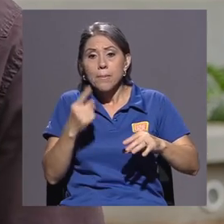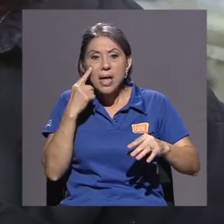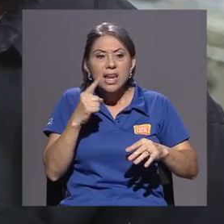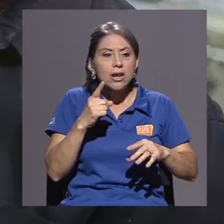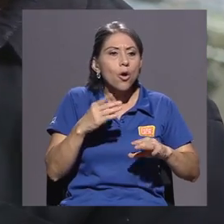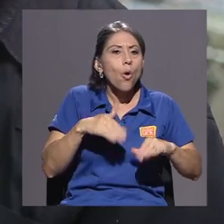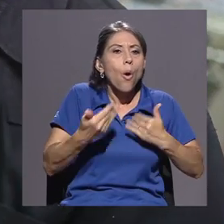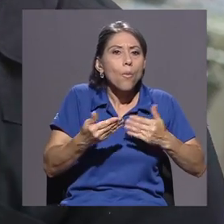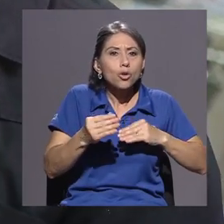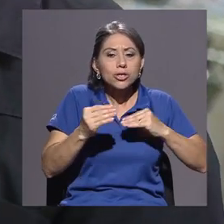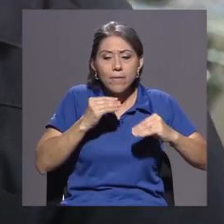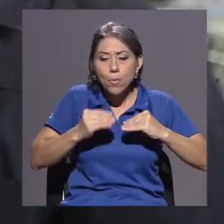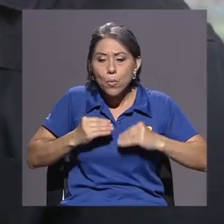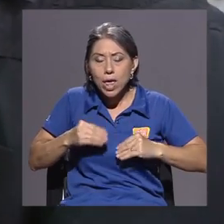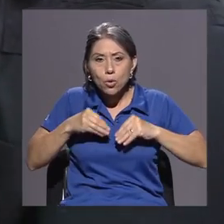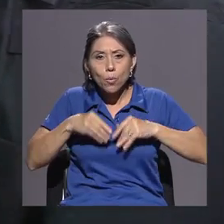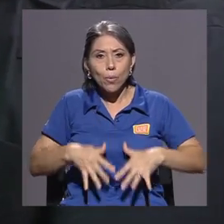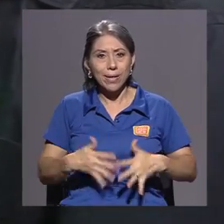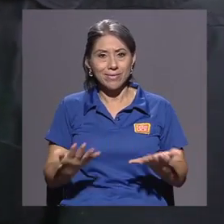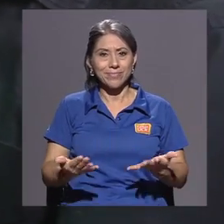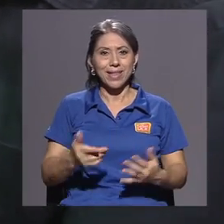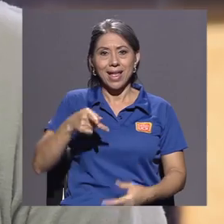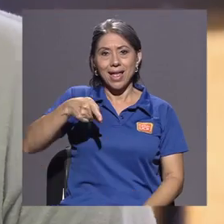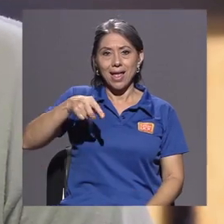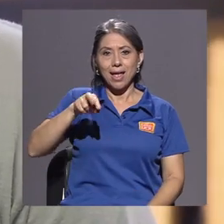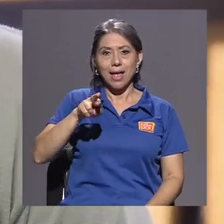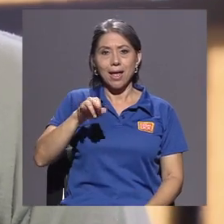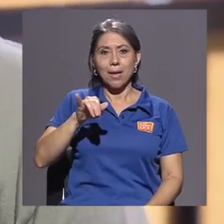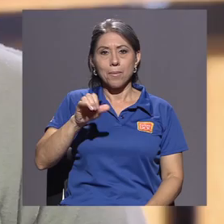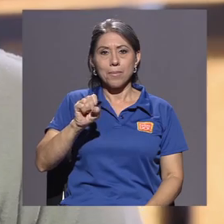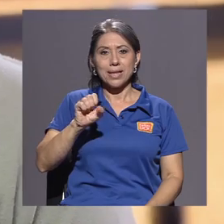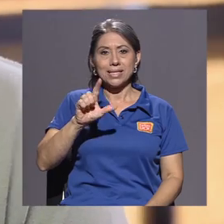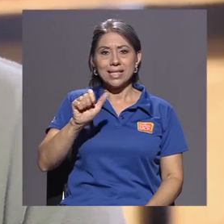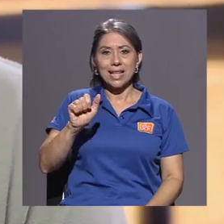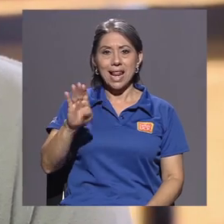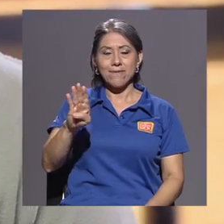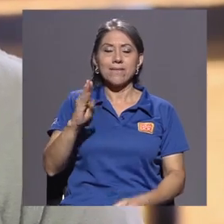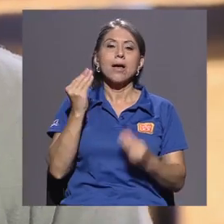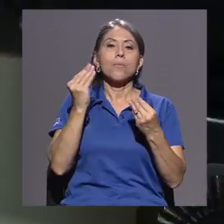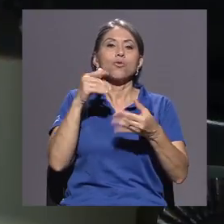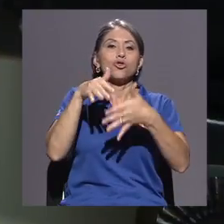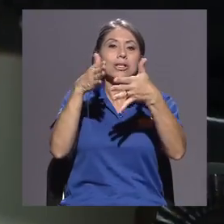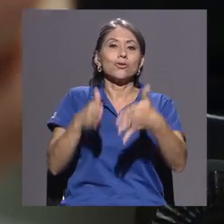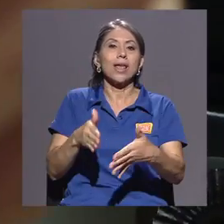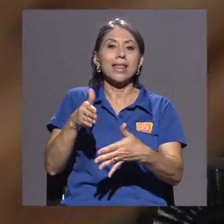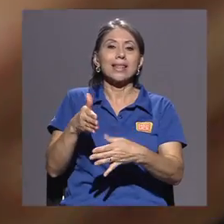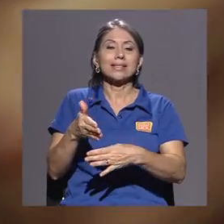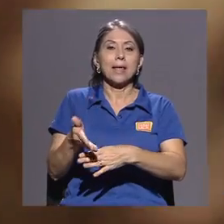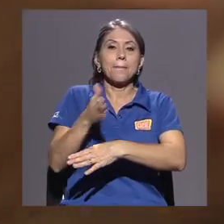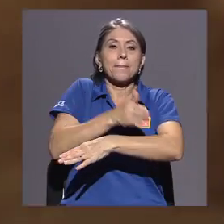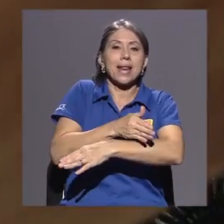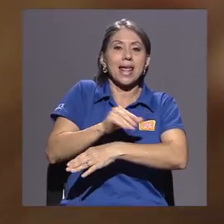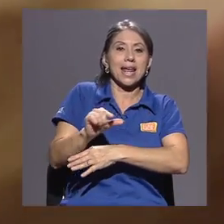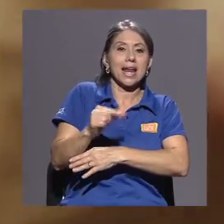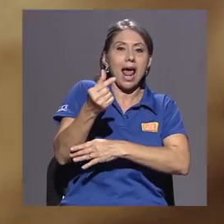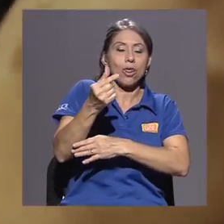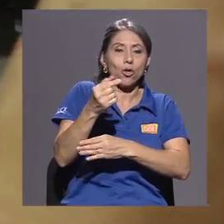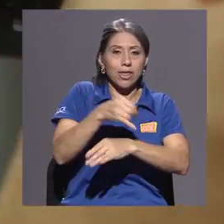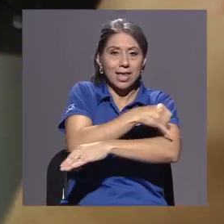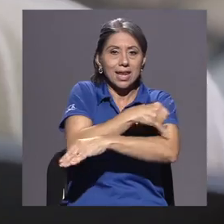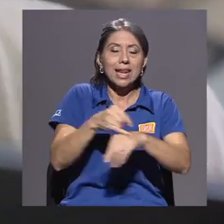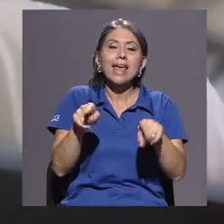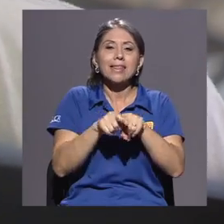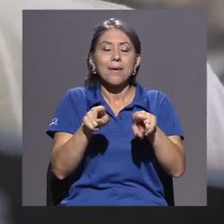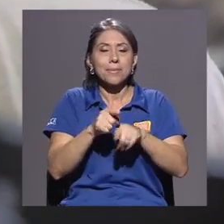y cómo se va mutando. En el PRIZLAP, muchos estudiantes de pregrado de ingeniería también colaboran con los